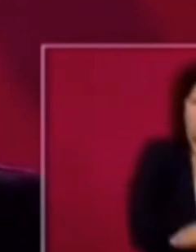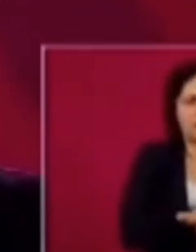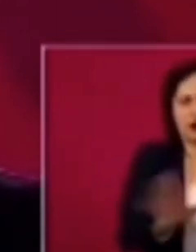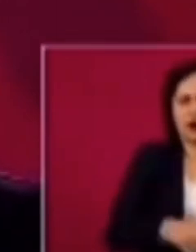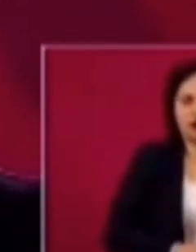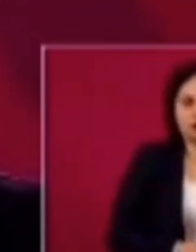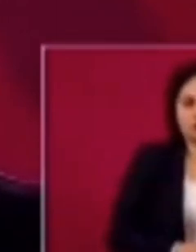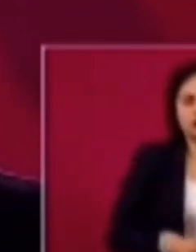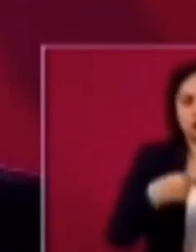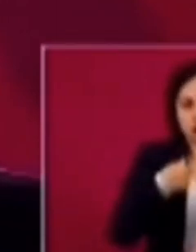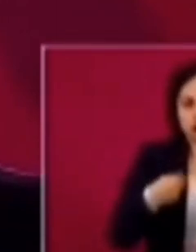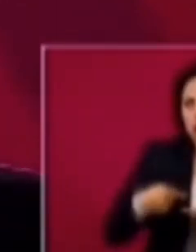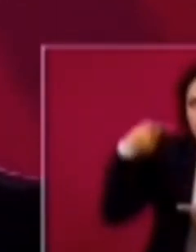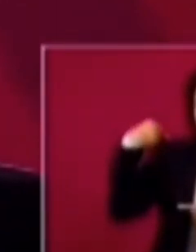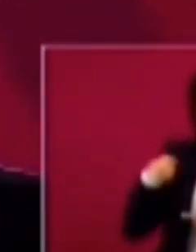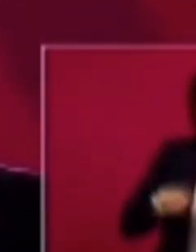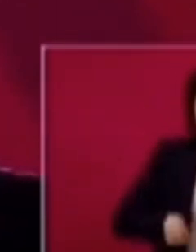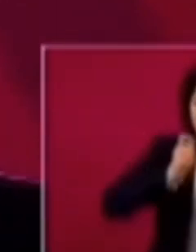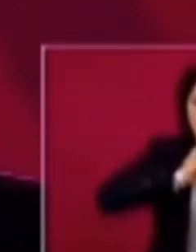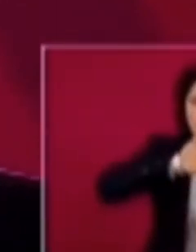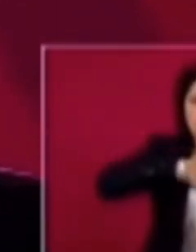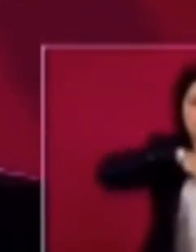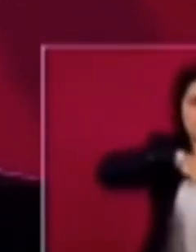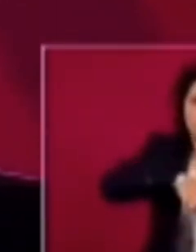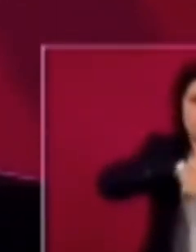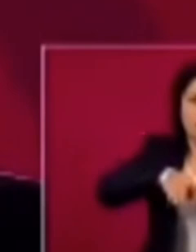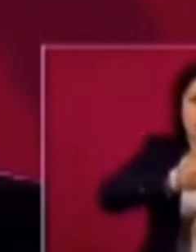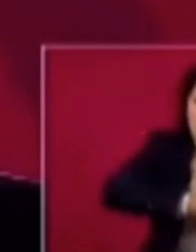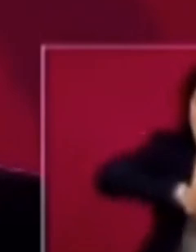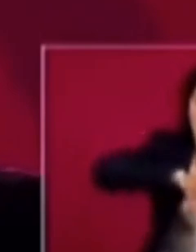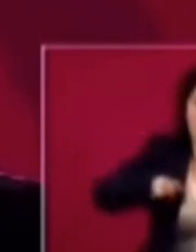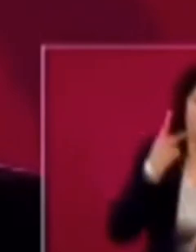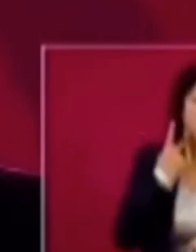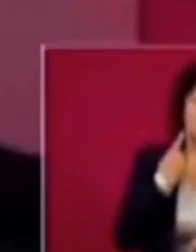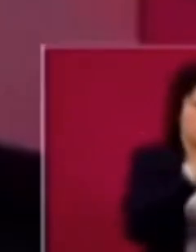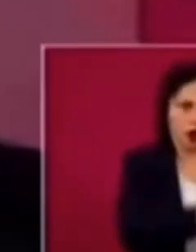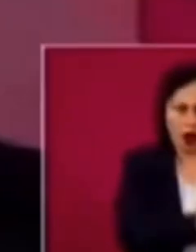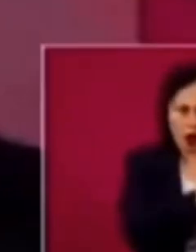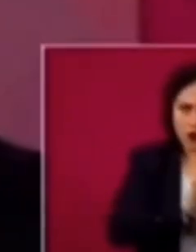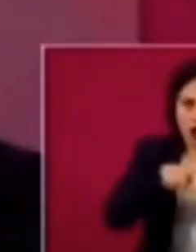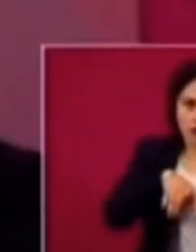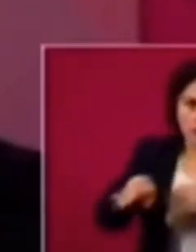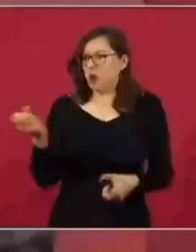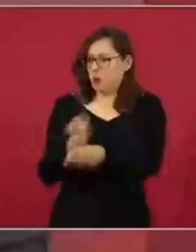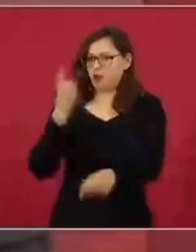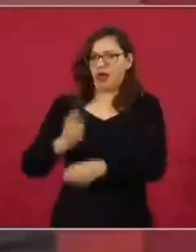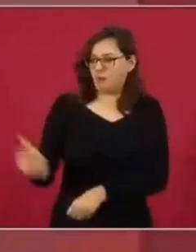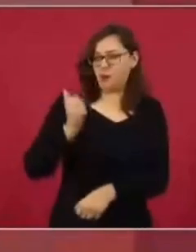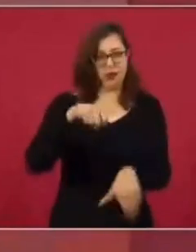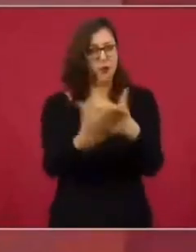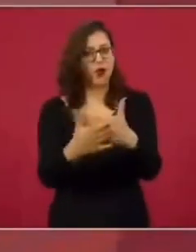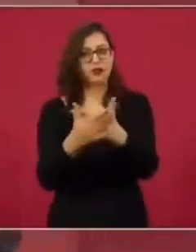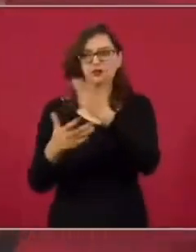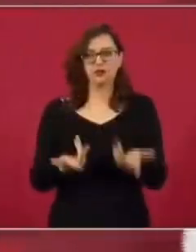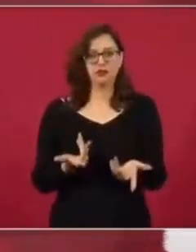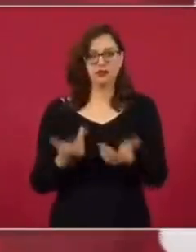Mientras yo he sido dirigente, ellos no han ocupado un cargo, porque ese es el acuerdo que tenemos. Yo creo que